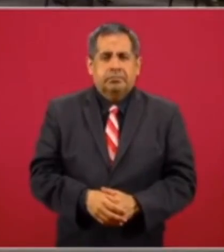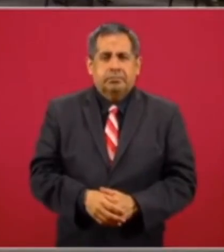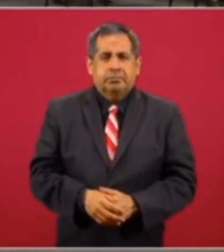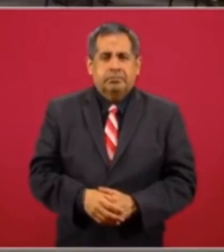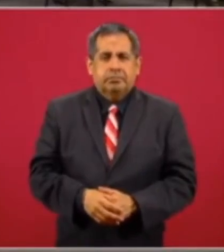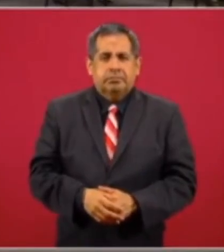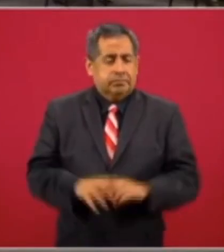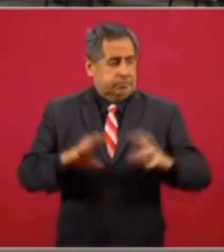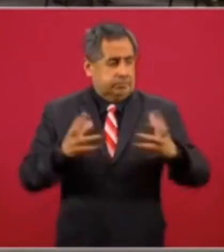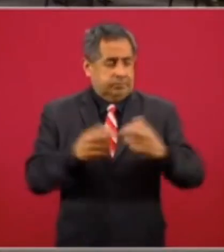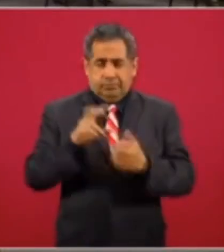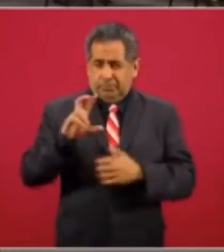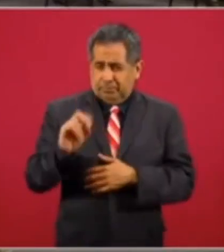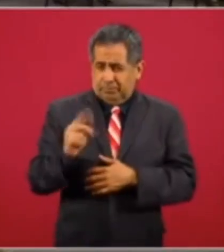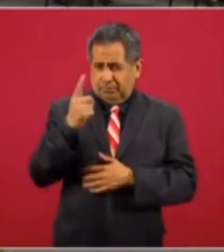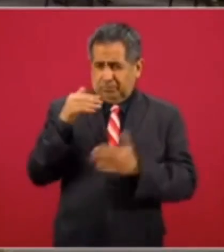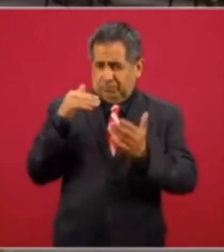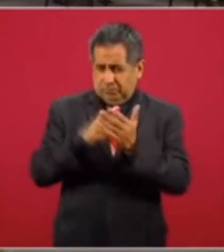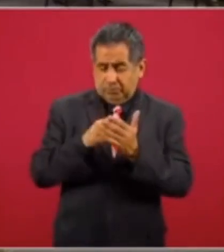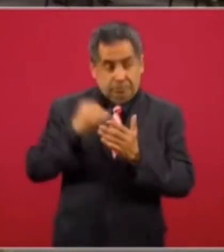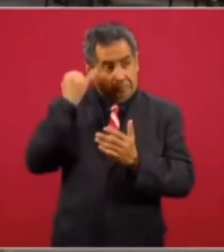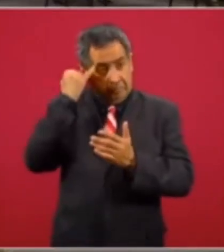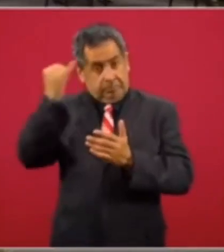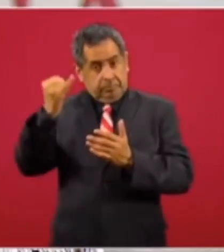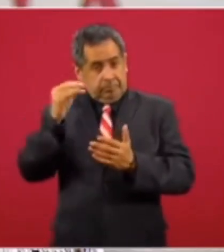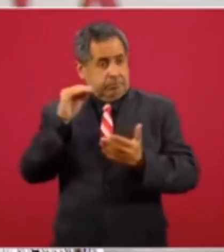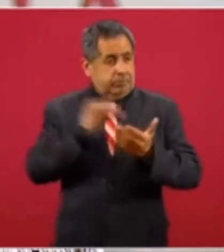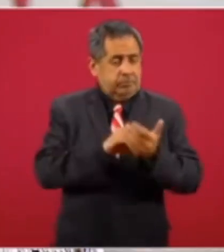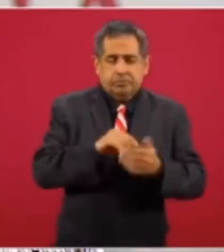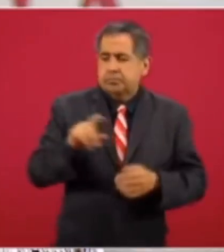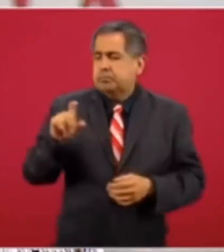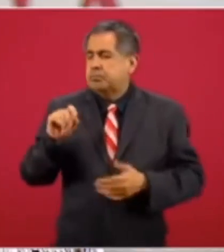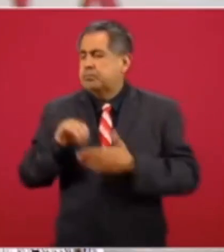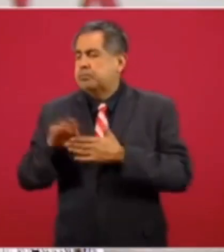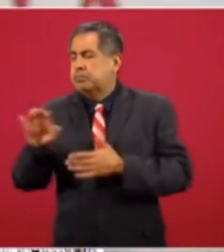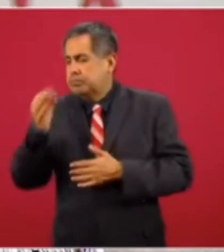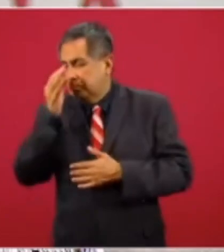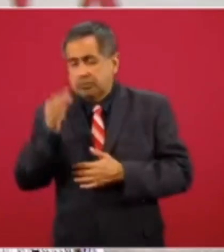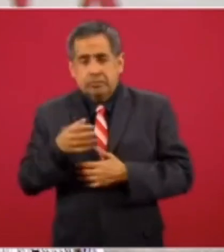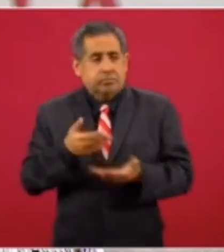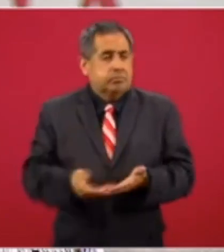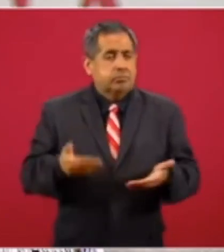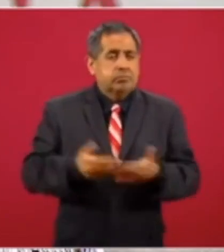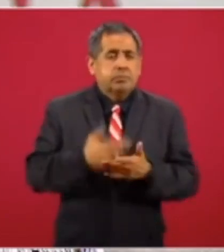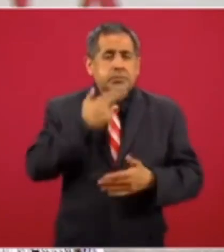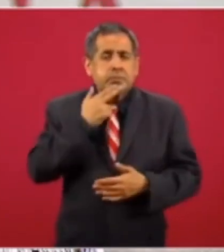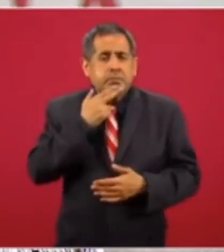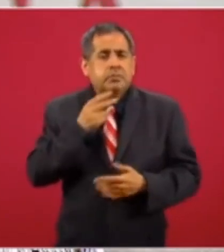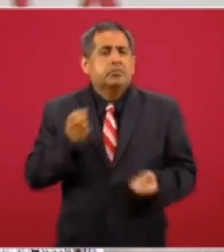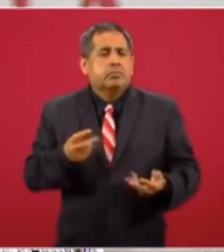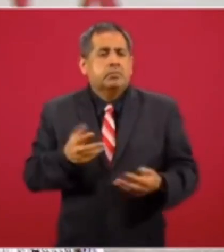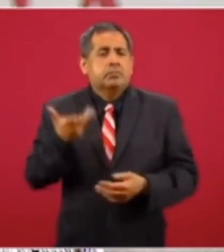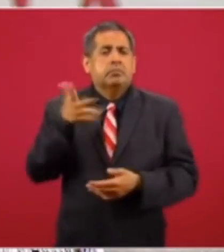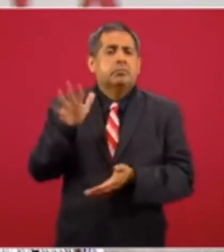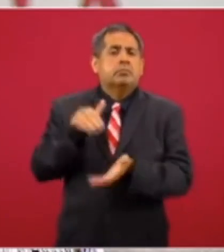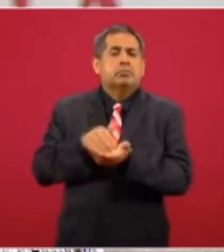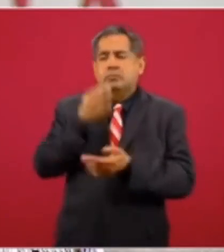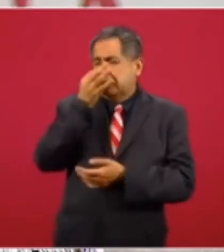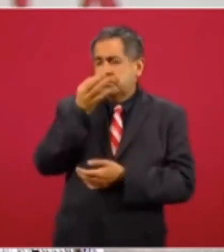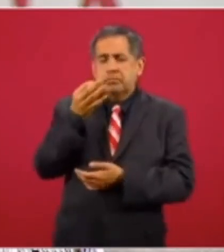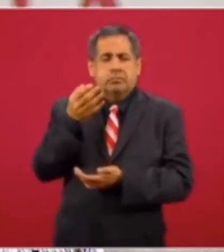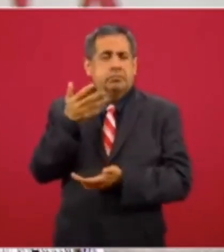de los 31 mil bebederos proyectados se instalaron 20 mil quinientos y hoy sólo funcionan 10 mil novecientos